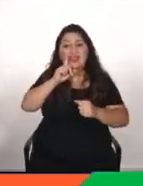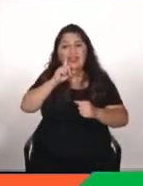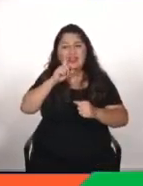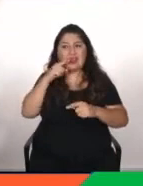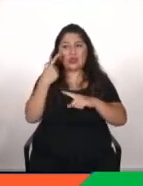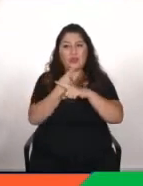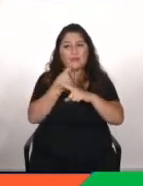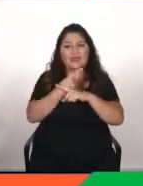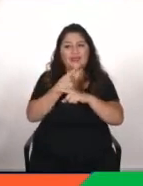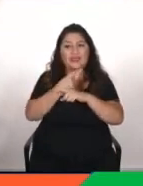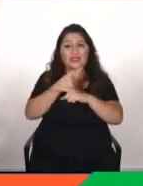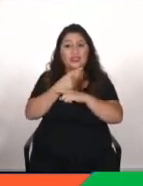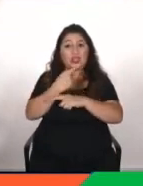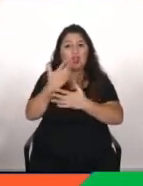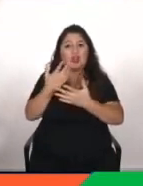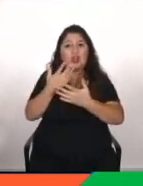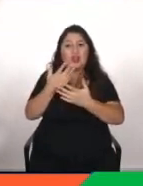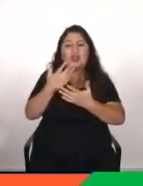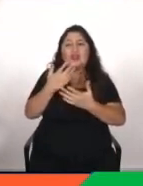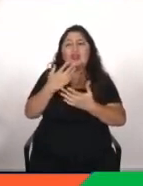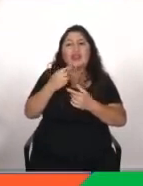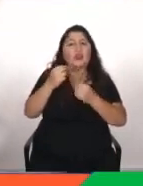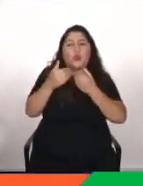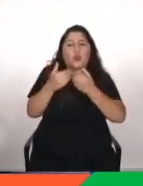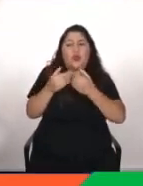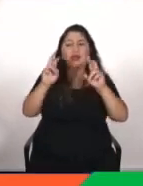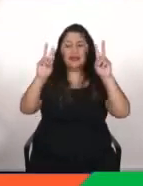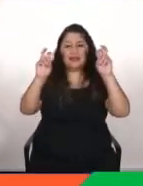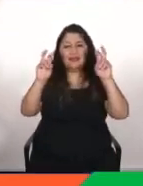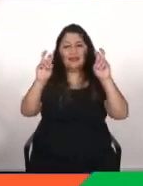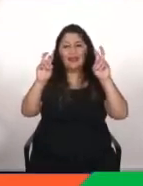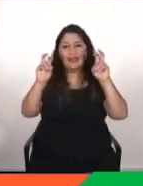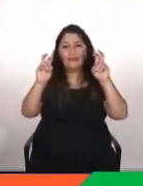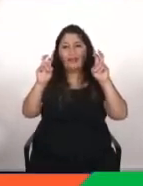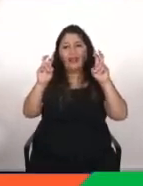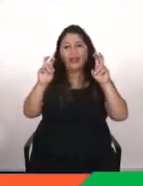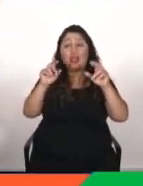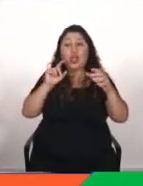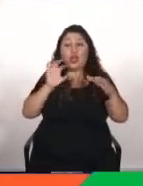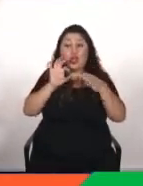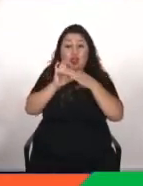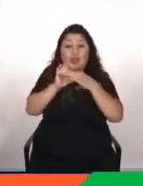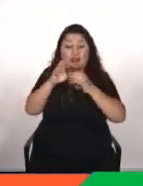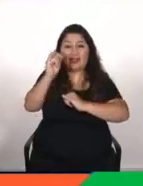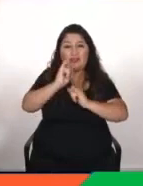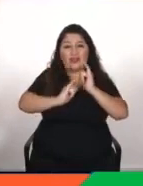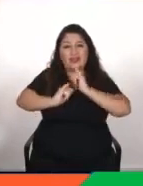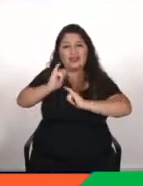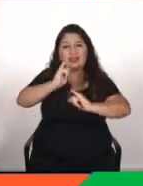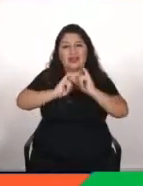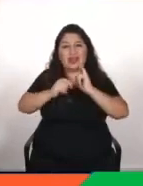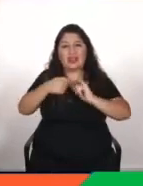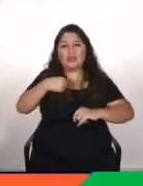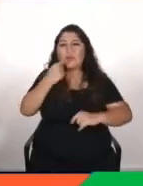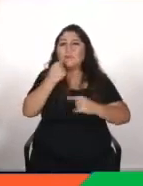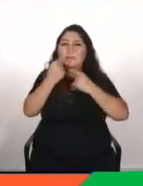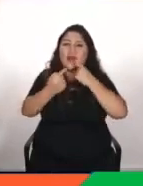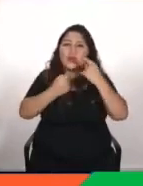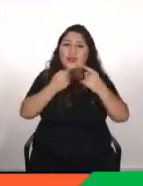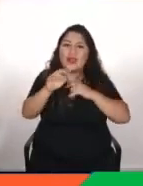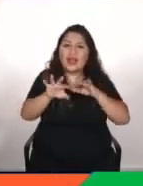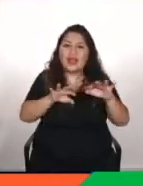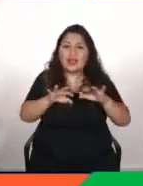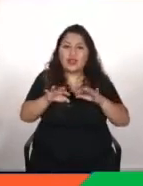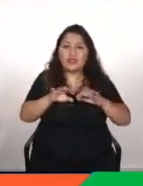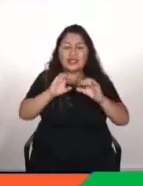tema y que te den respuestas que tengan sentido y además tener este chatbot conectado a internet y que yo pueda preguntarle cosas de conocimiento de cultura general